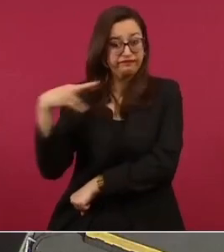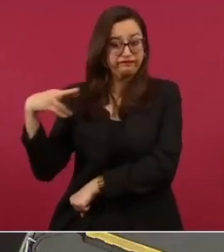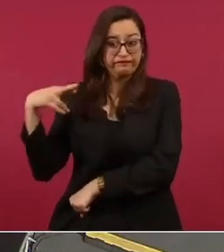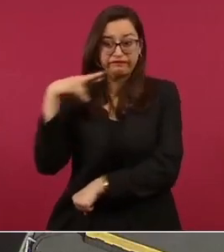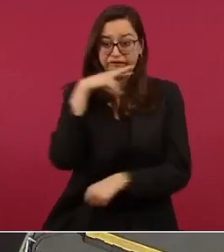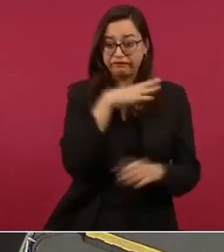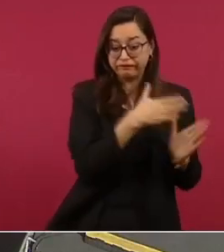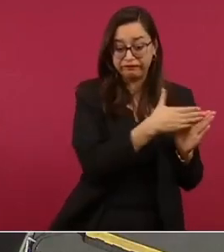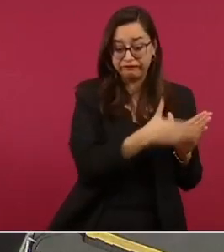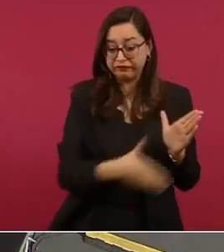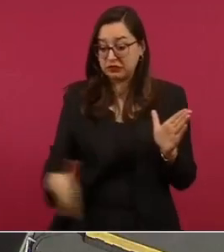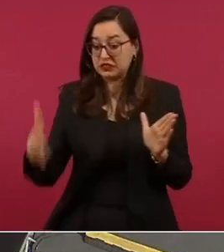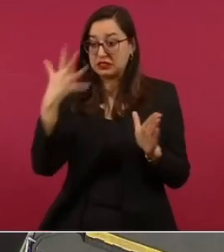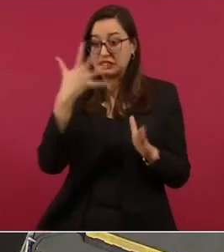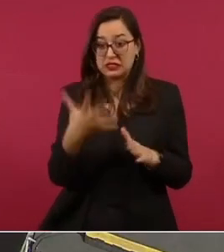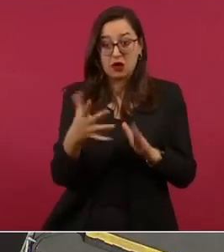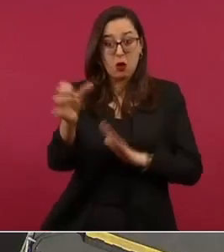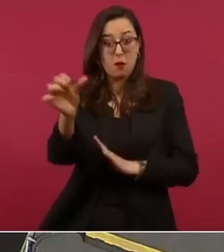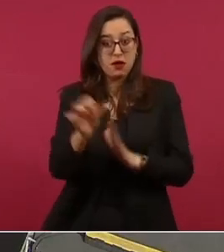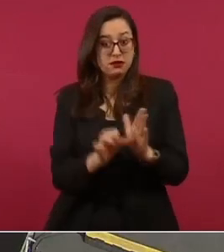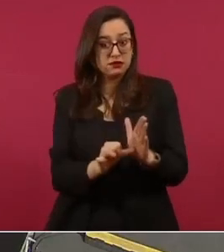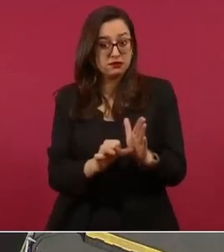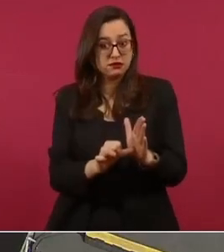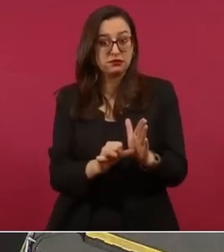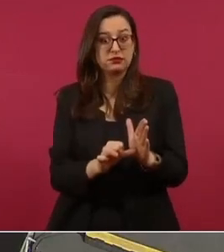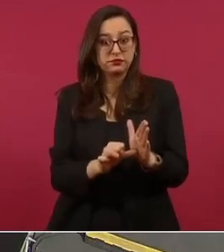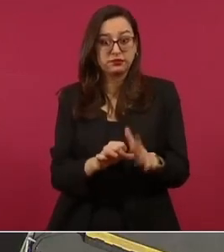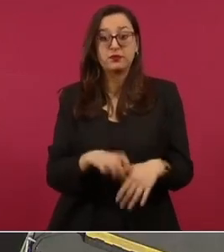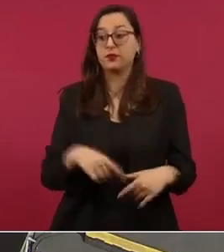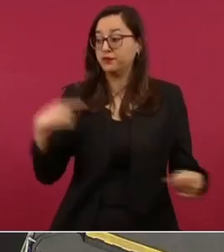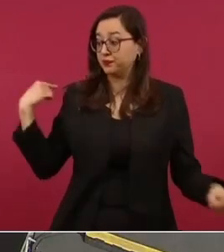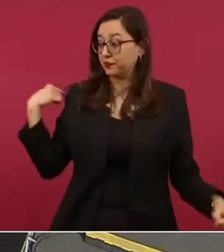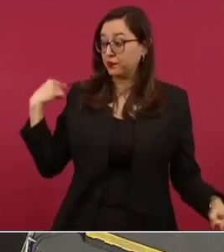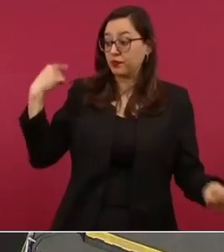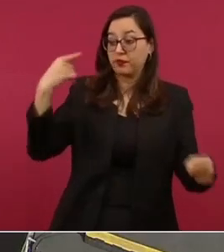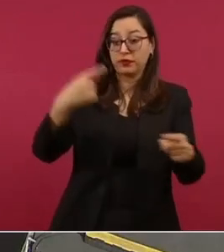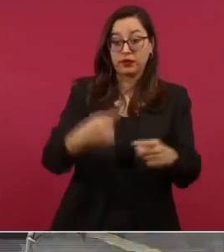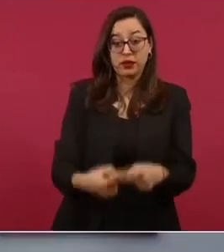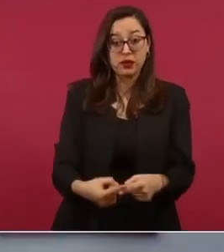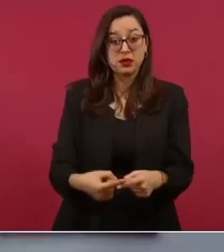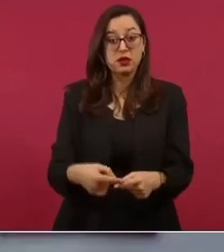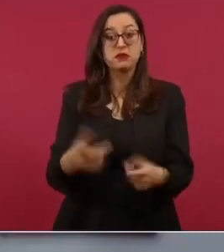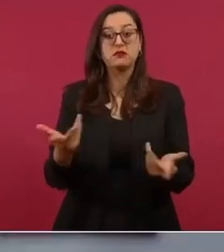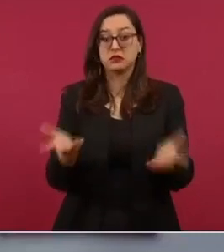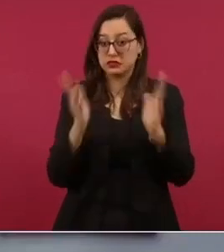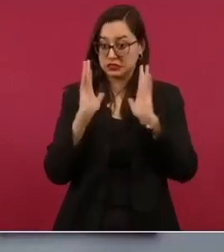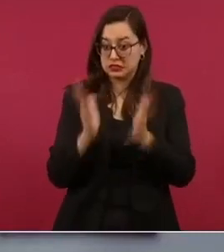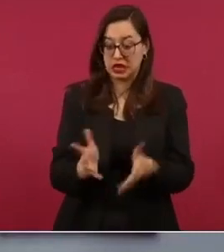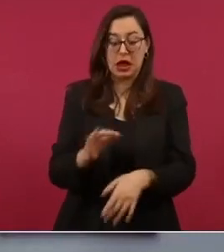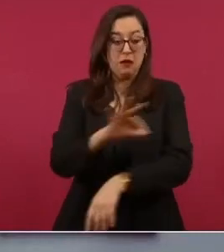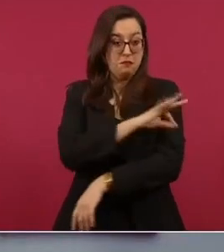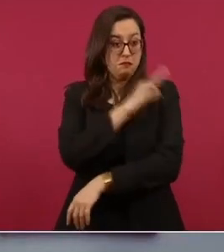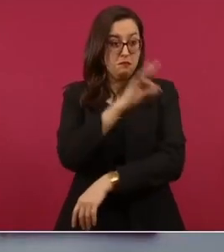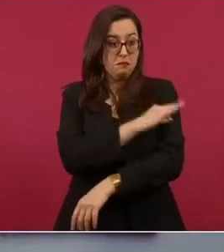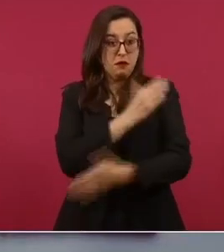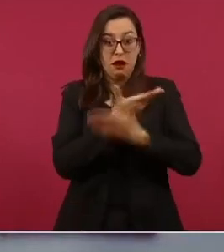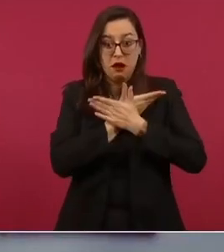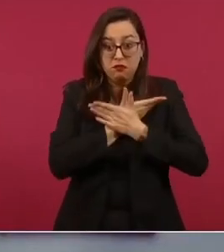se han aplicado doscientas veintiocho millones